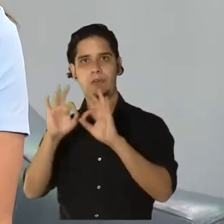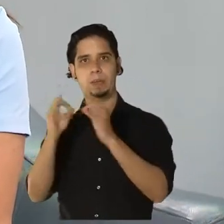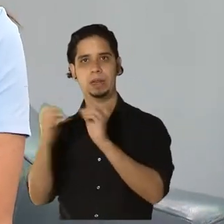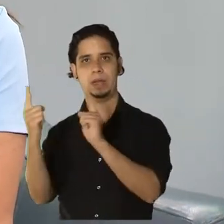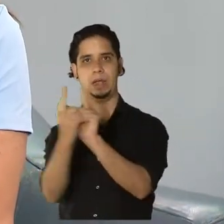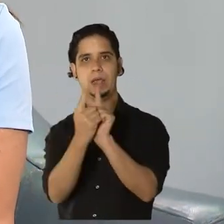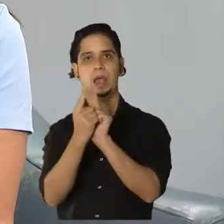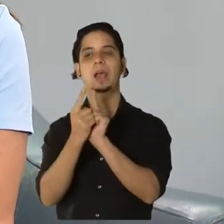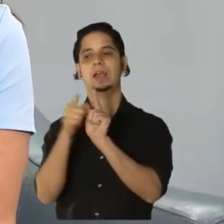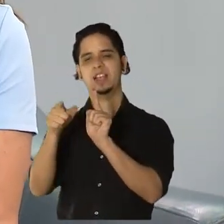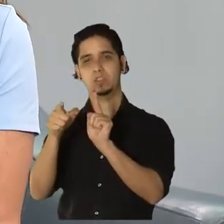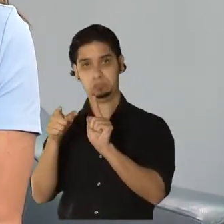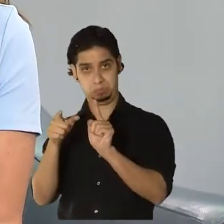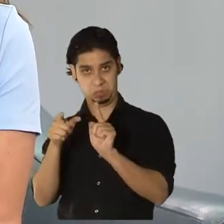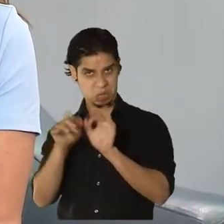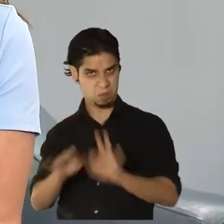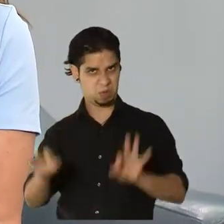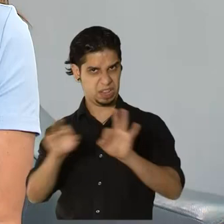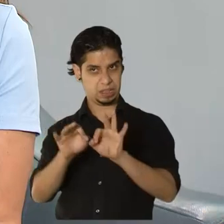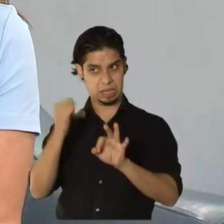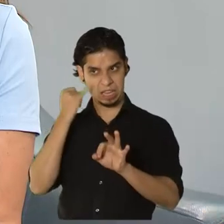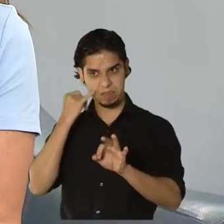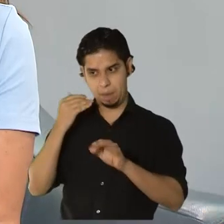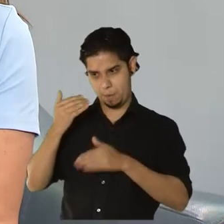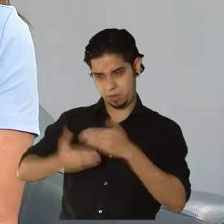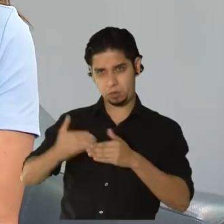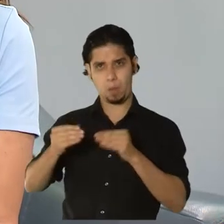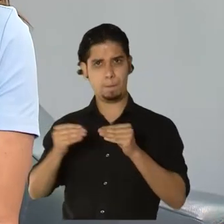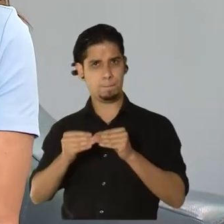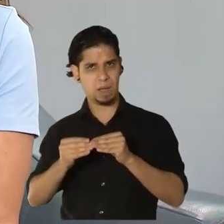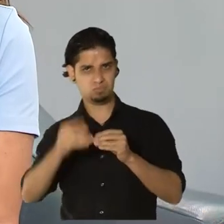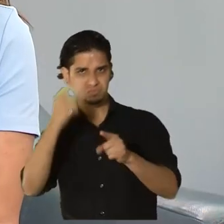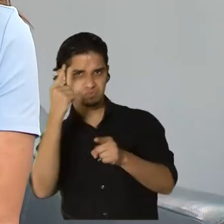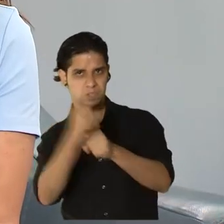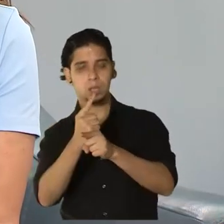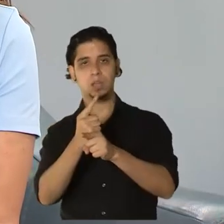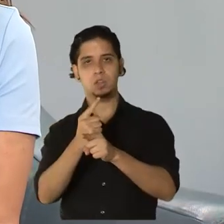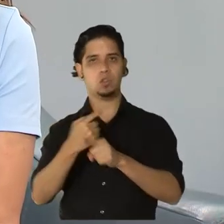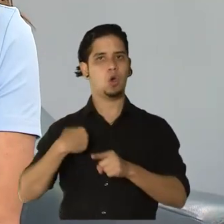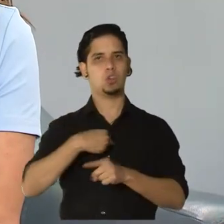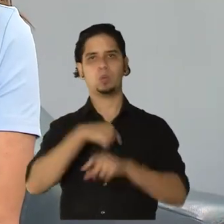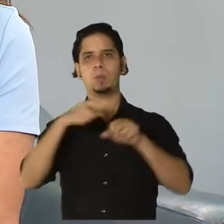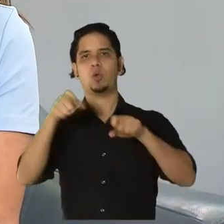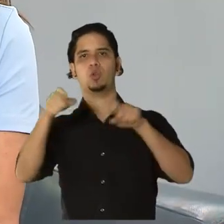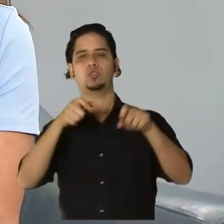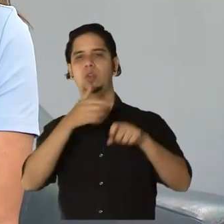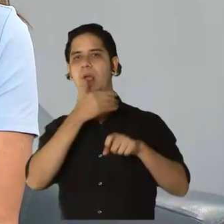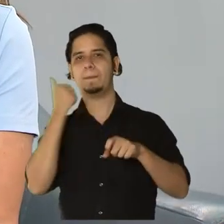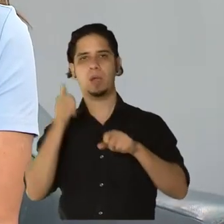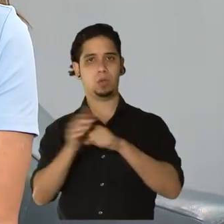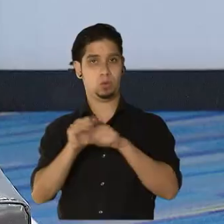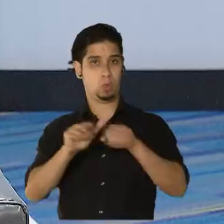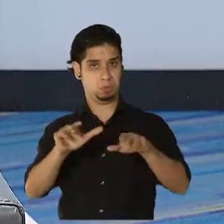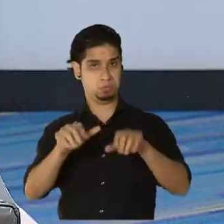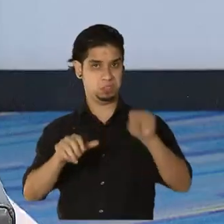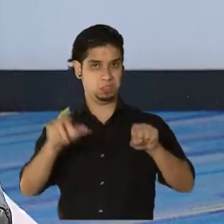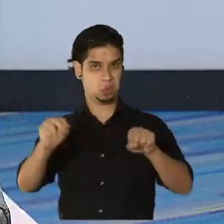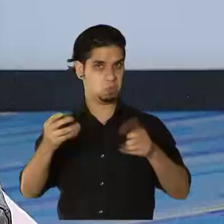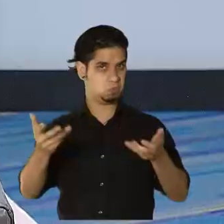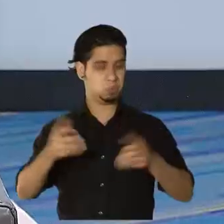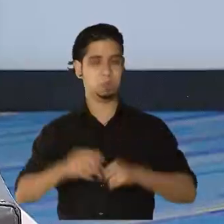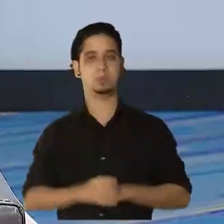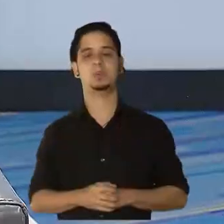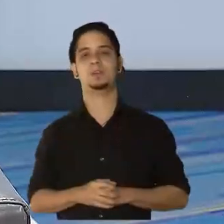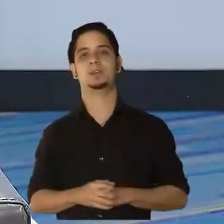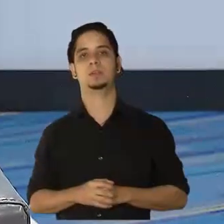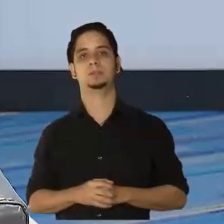puntual de ese rastreo, pudiésemos tener un poco más de control sobre la propagación y los brotes? Mira, hay